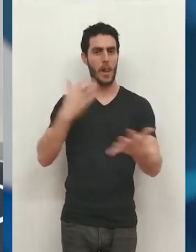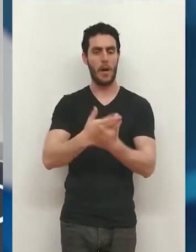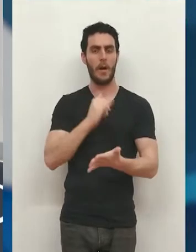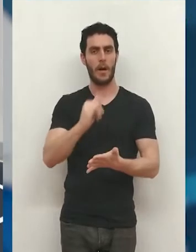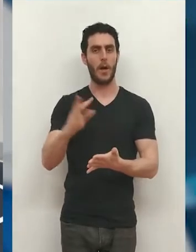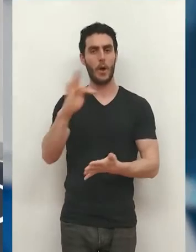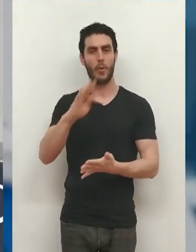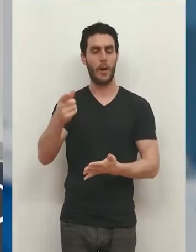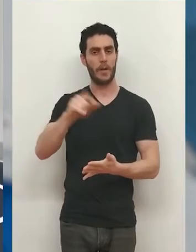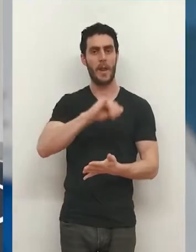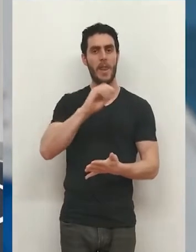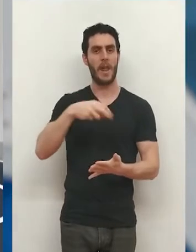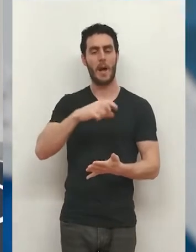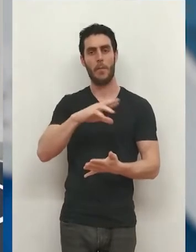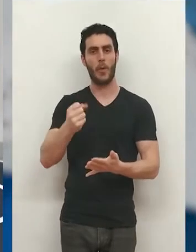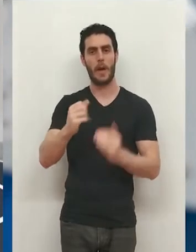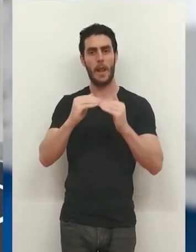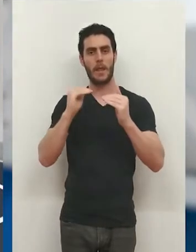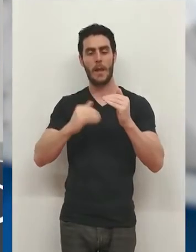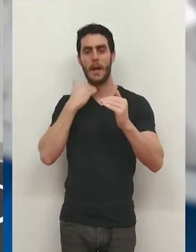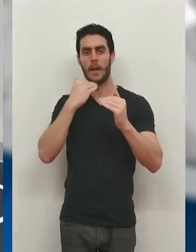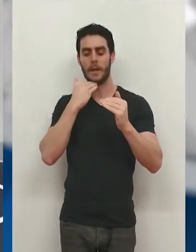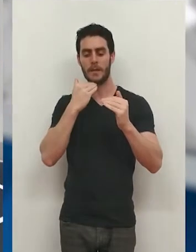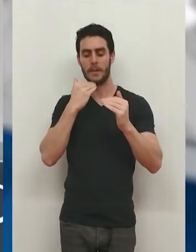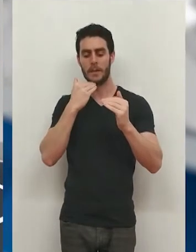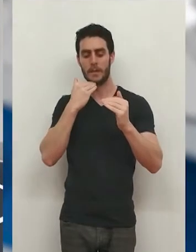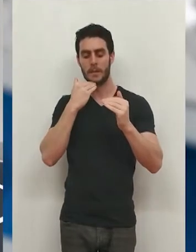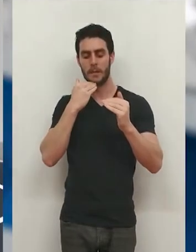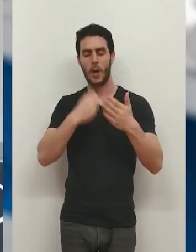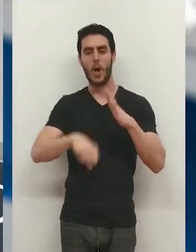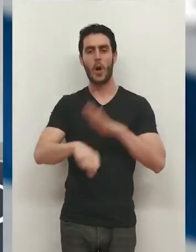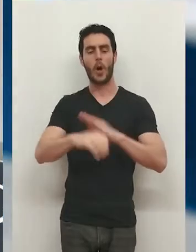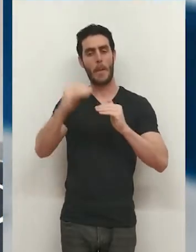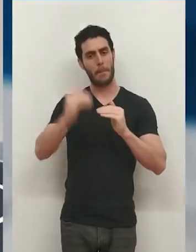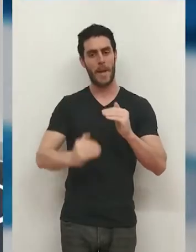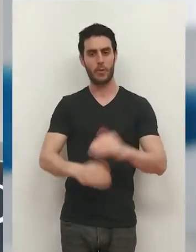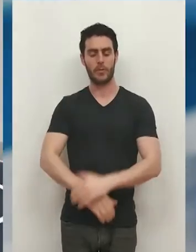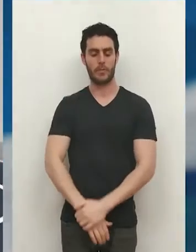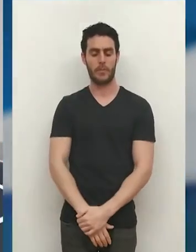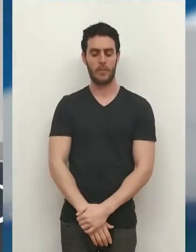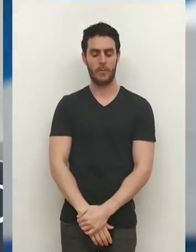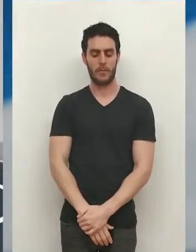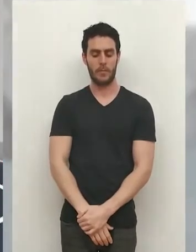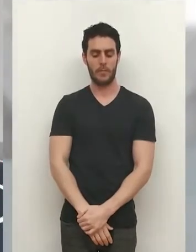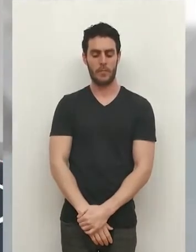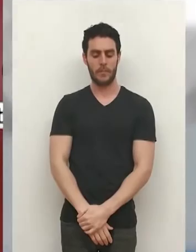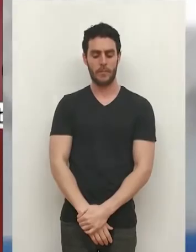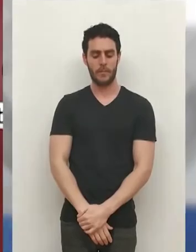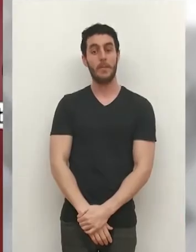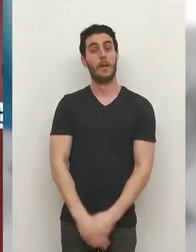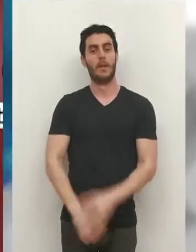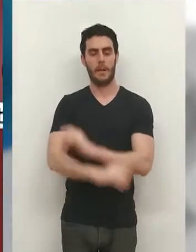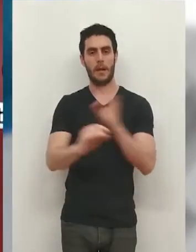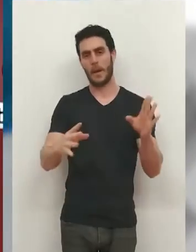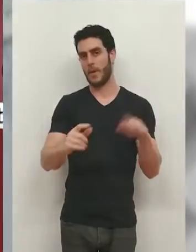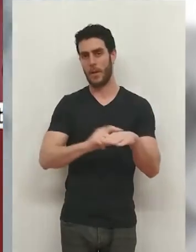temporada. Solo Tudelano y Zamora, que están prácticamente descendidos, anotan menos goles que los de Águilá. Está